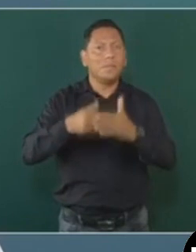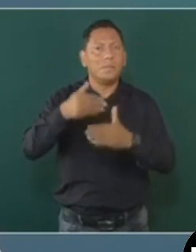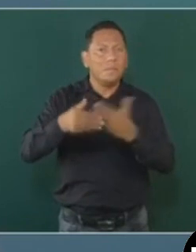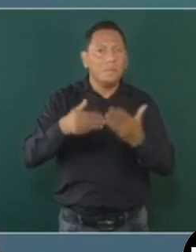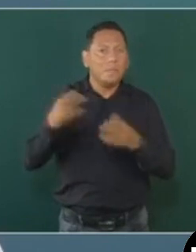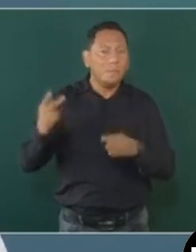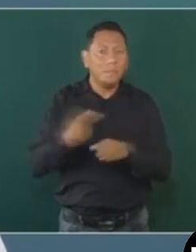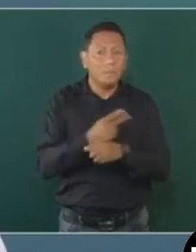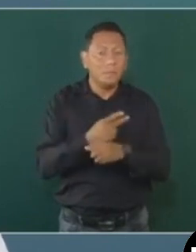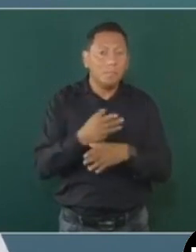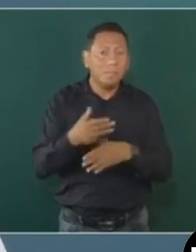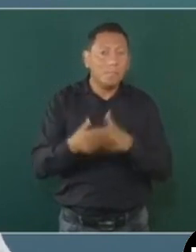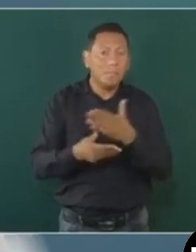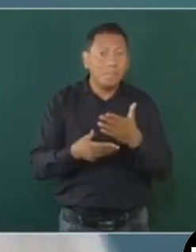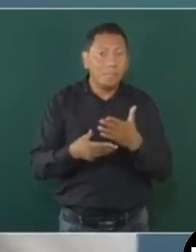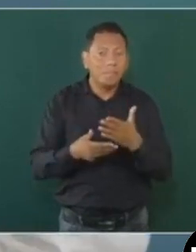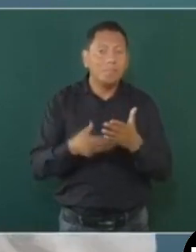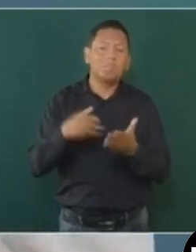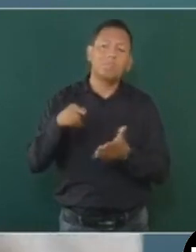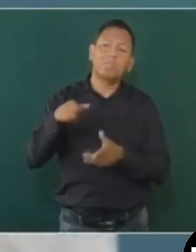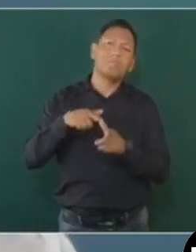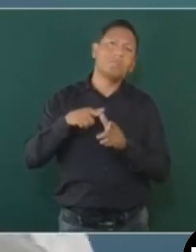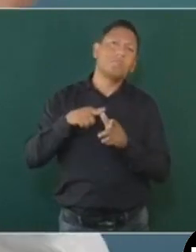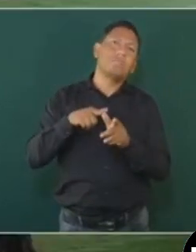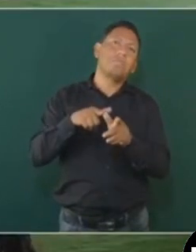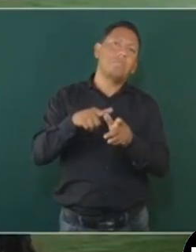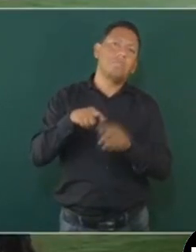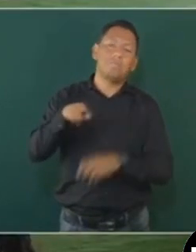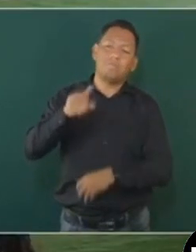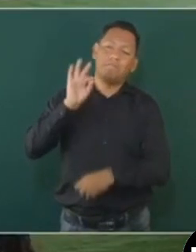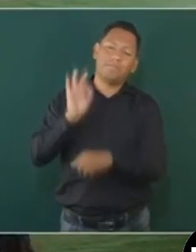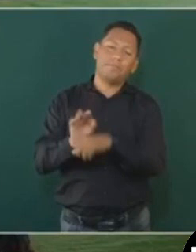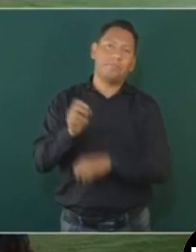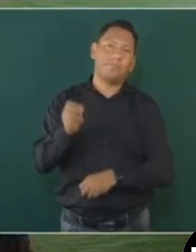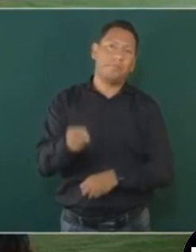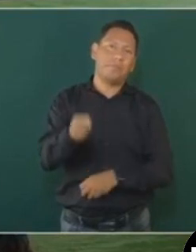mantuvieron estos privilegios.